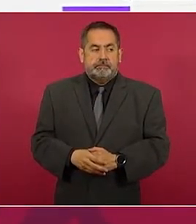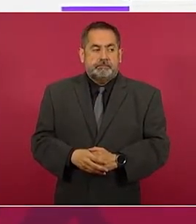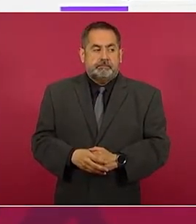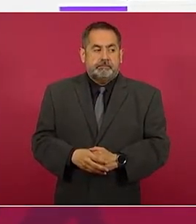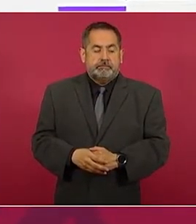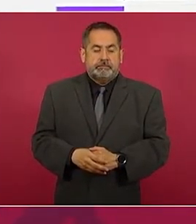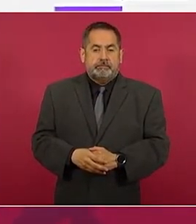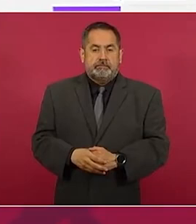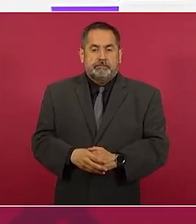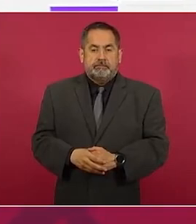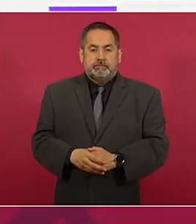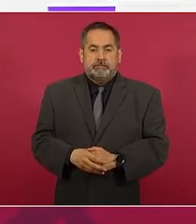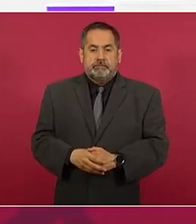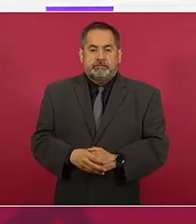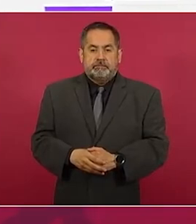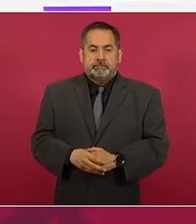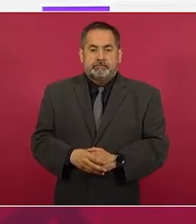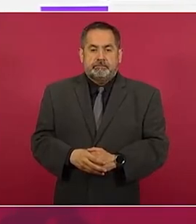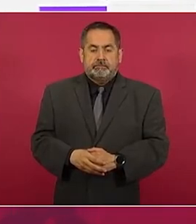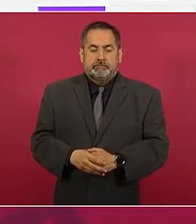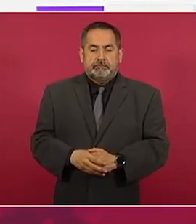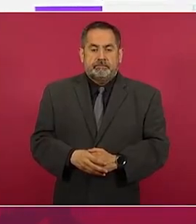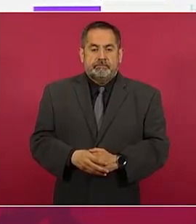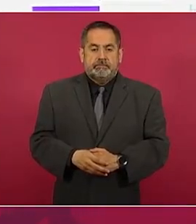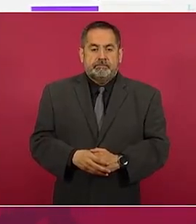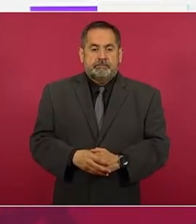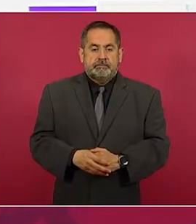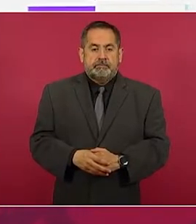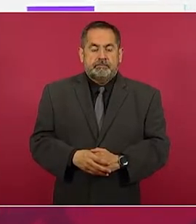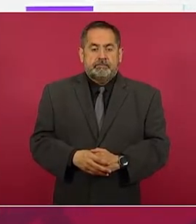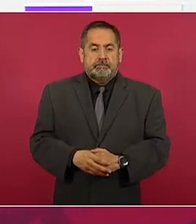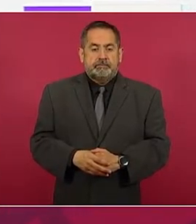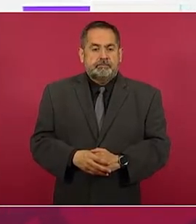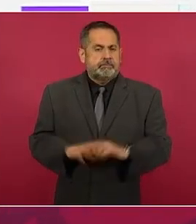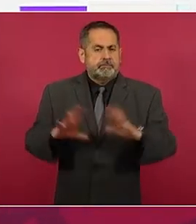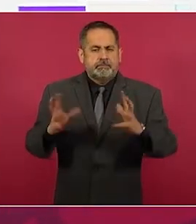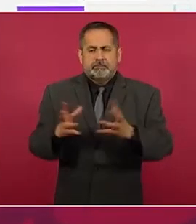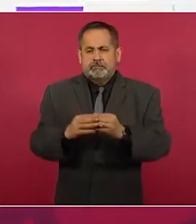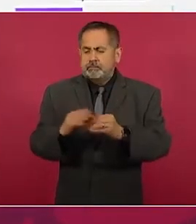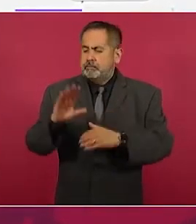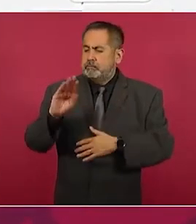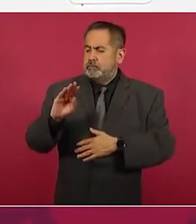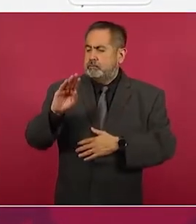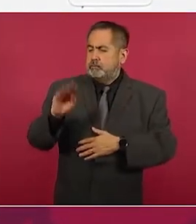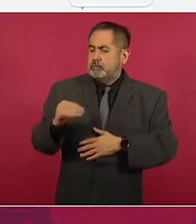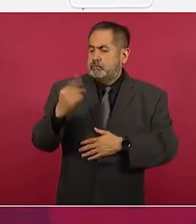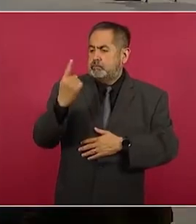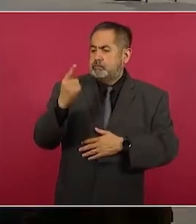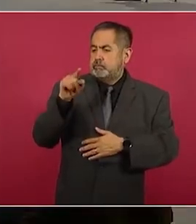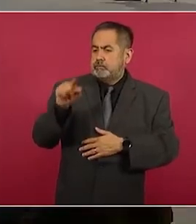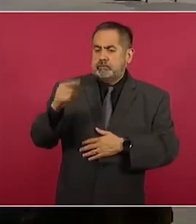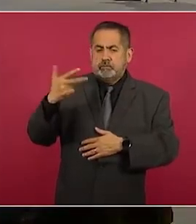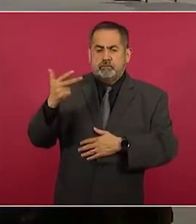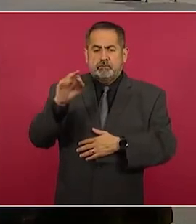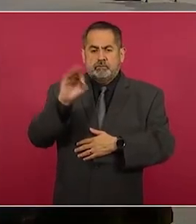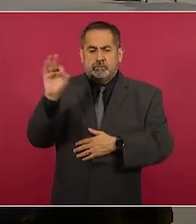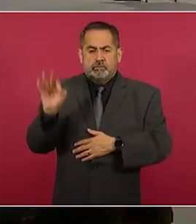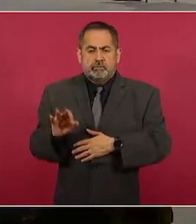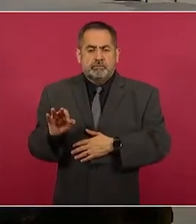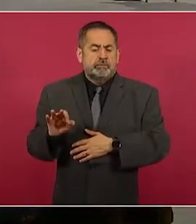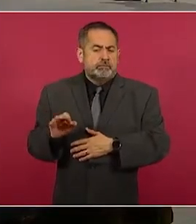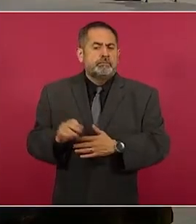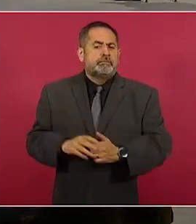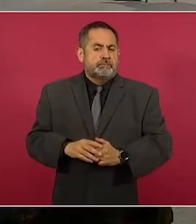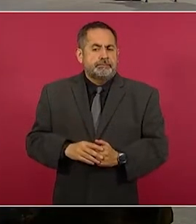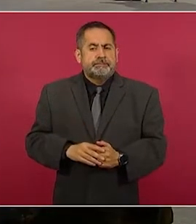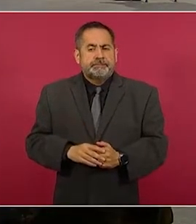Que significa 91.8 por ciento,